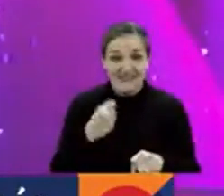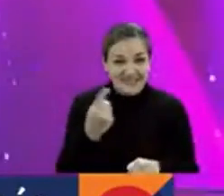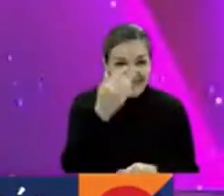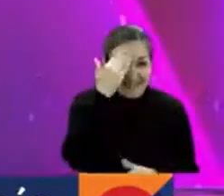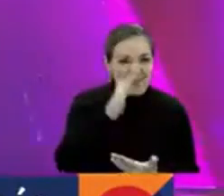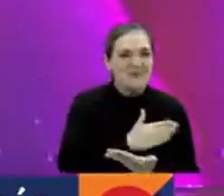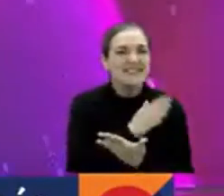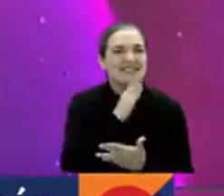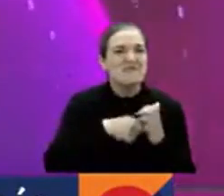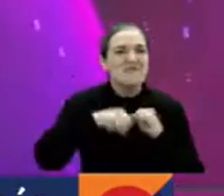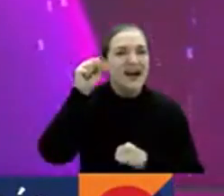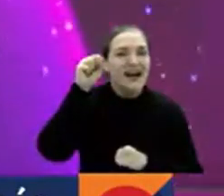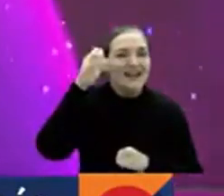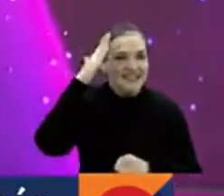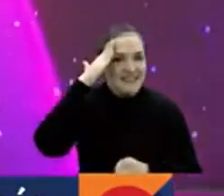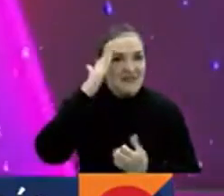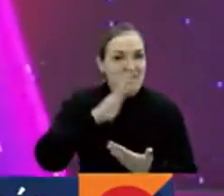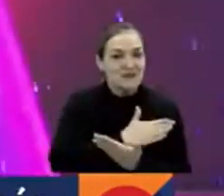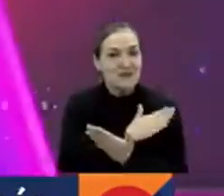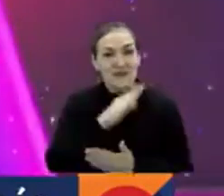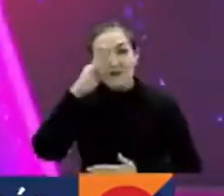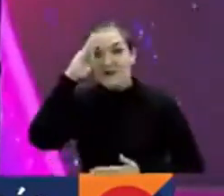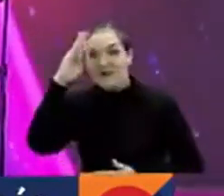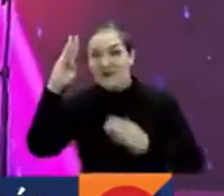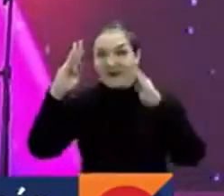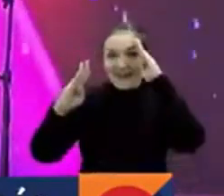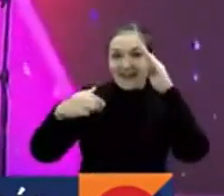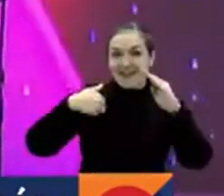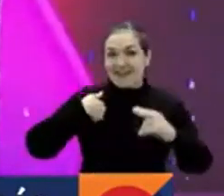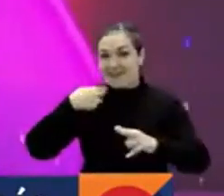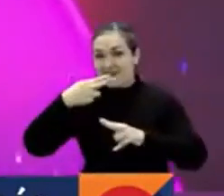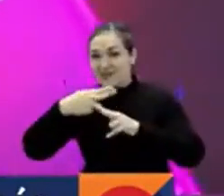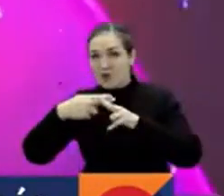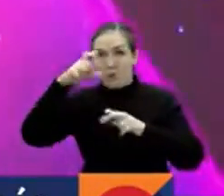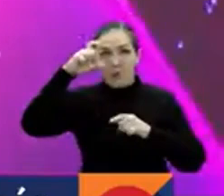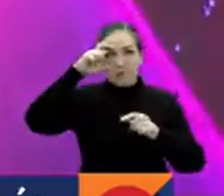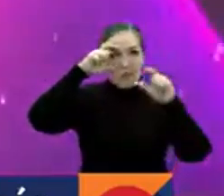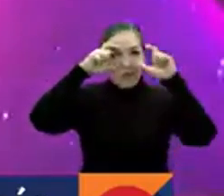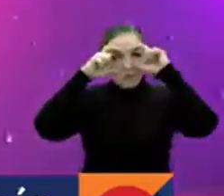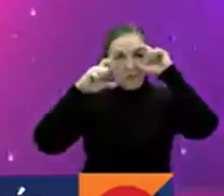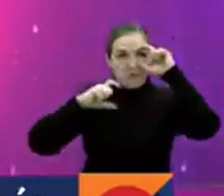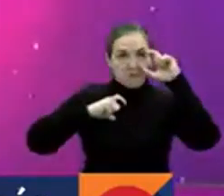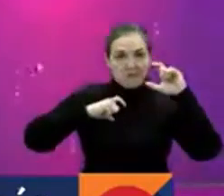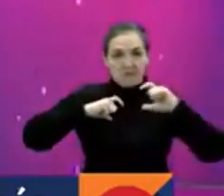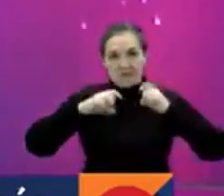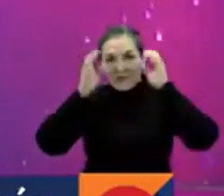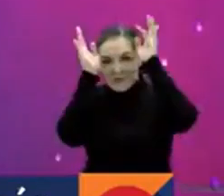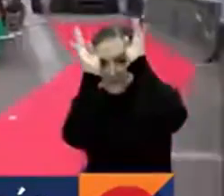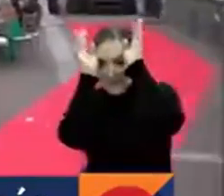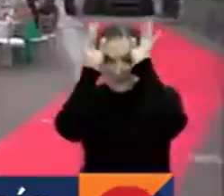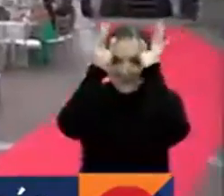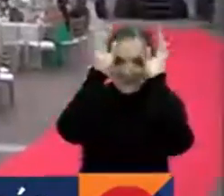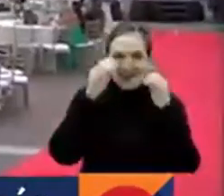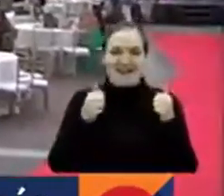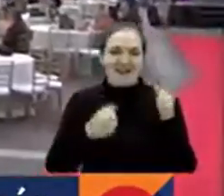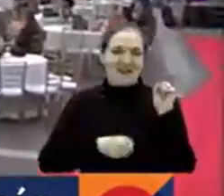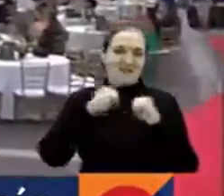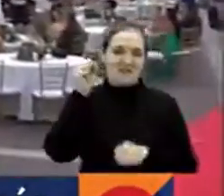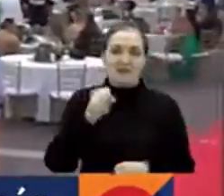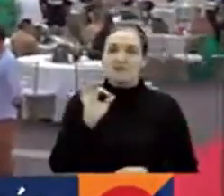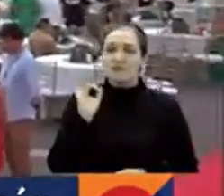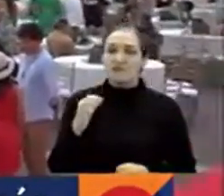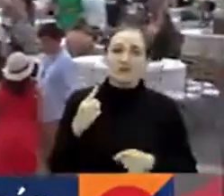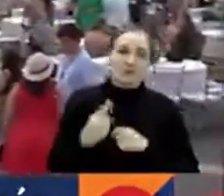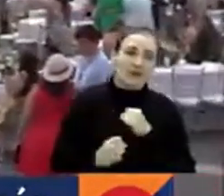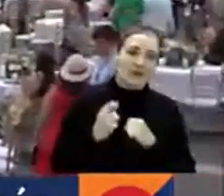quiénes son? ¿Qué dicen? Hola. Hola. Mi nombre es Brian León Ernesto Pérez. Todos los años,